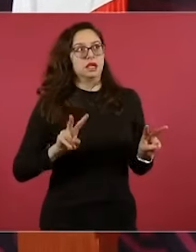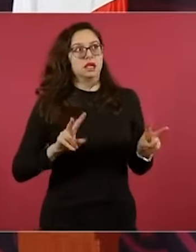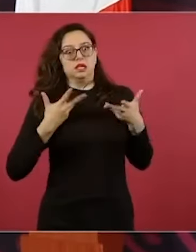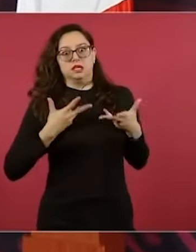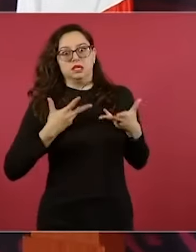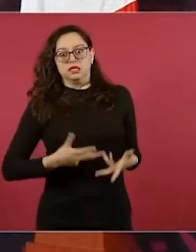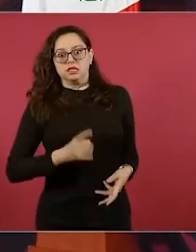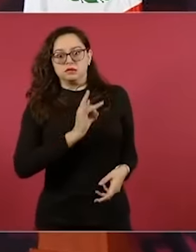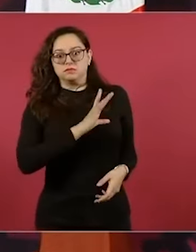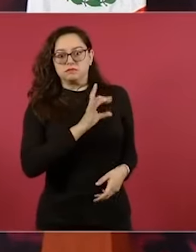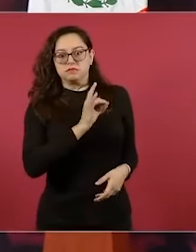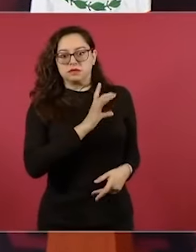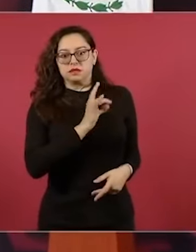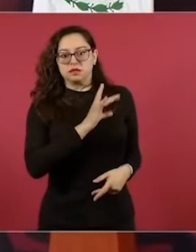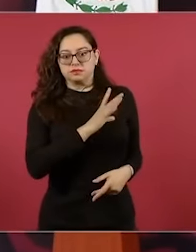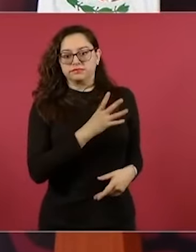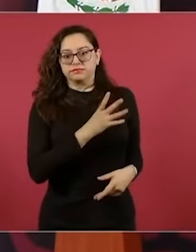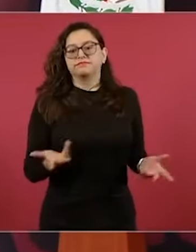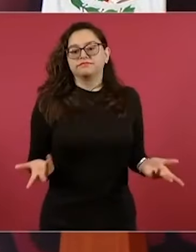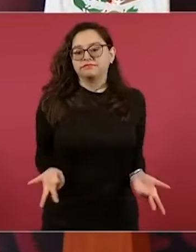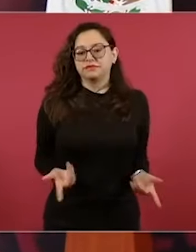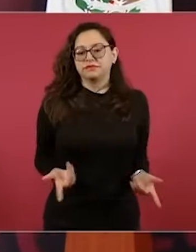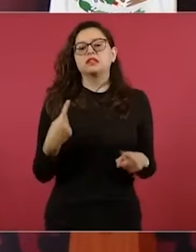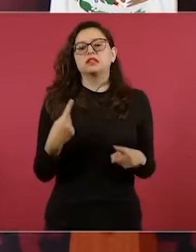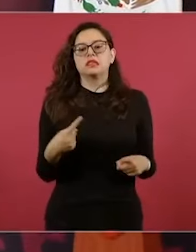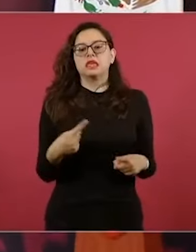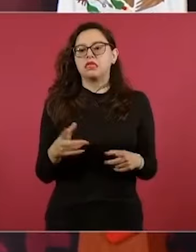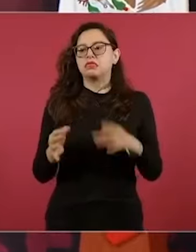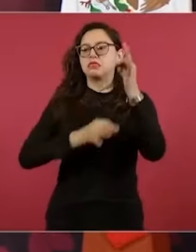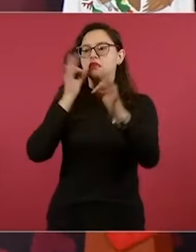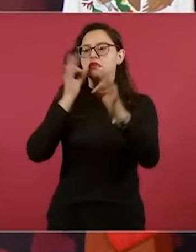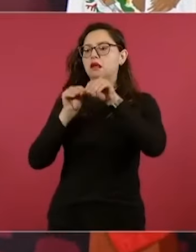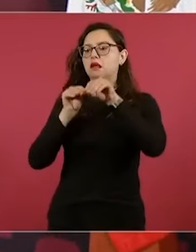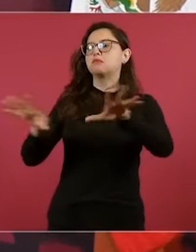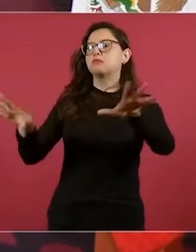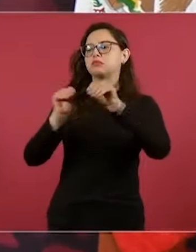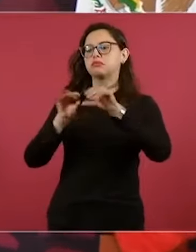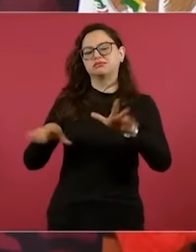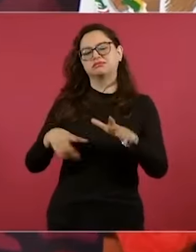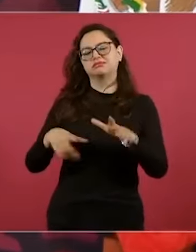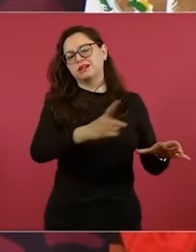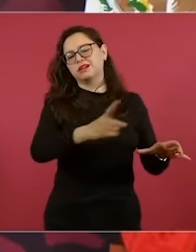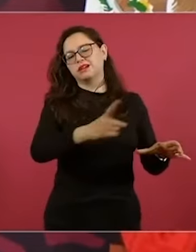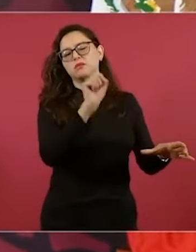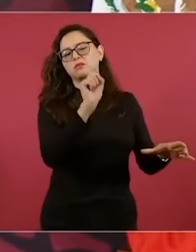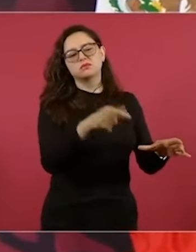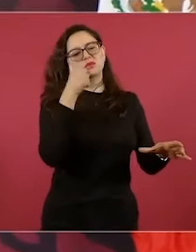promovido por nuestros adversarios, así de sencillo.